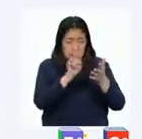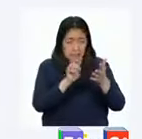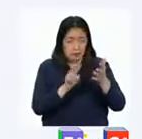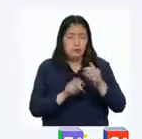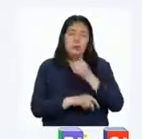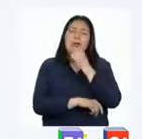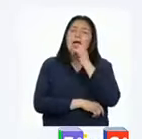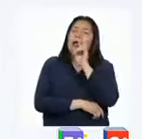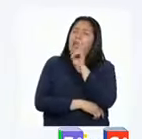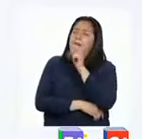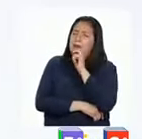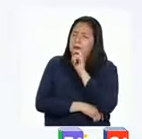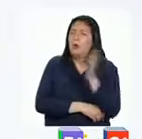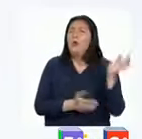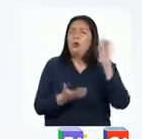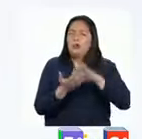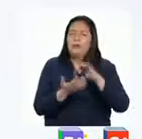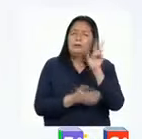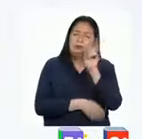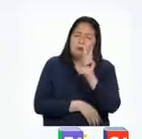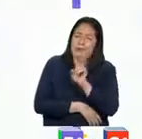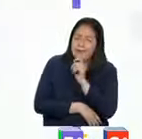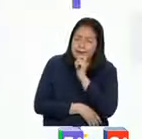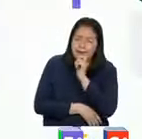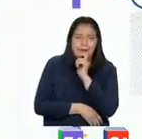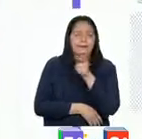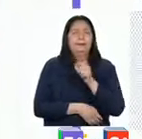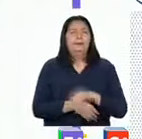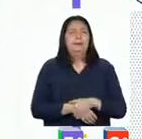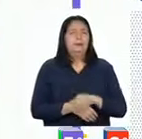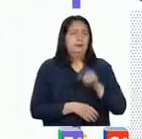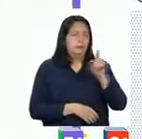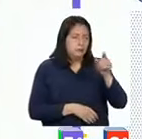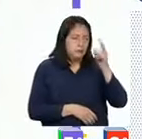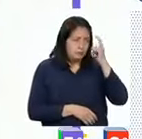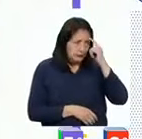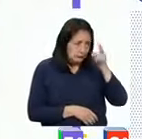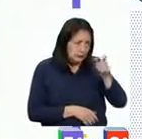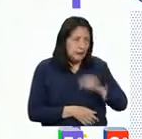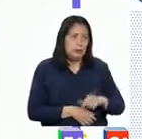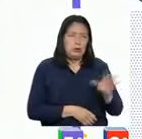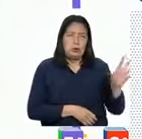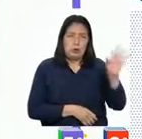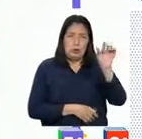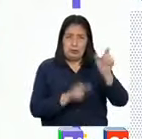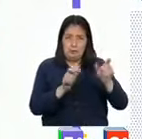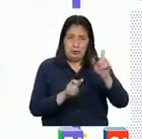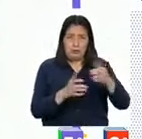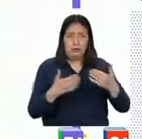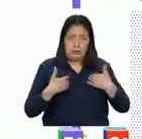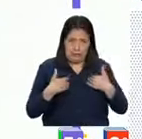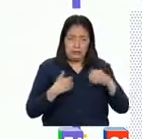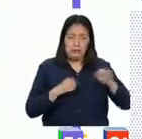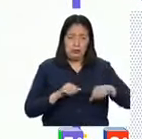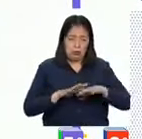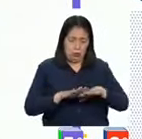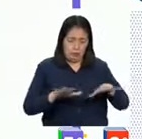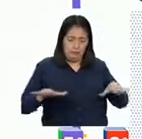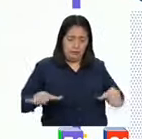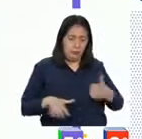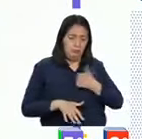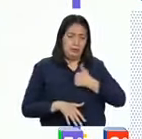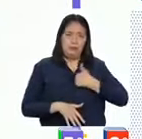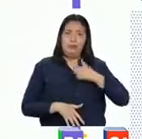A ver, voy a volver a leer el párrafo. Ten presente que todas las personas tienen tu espacio personal